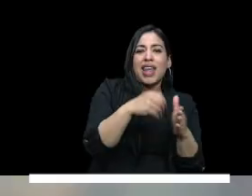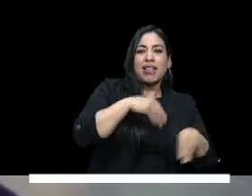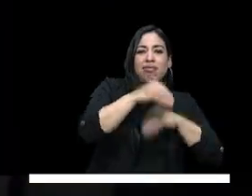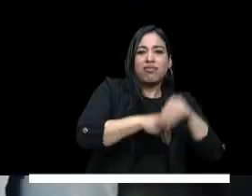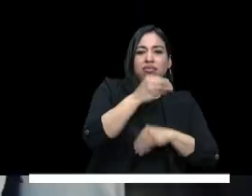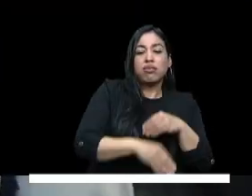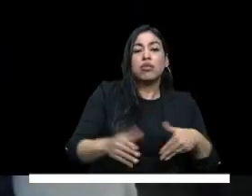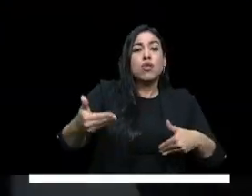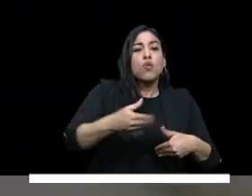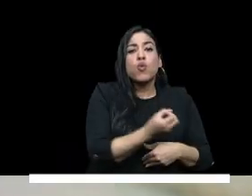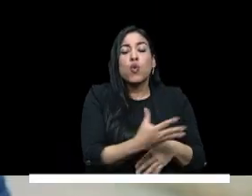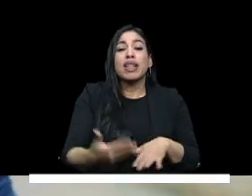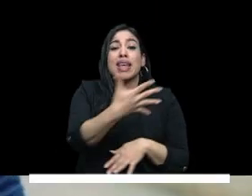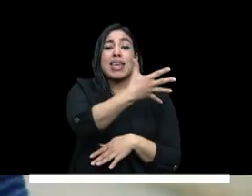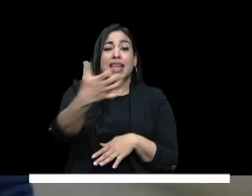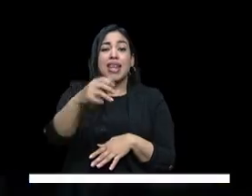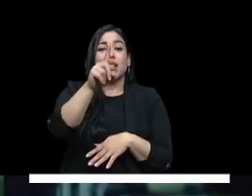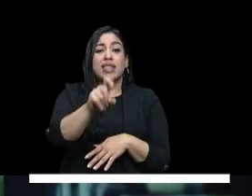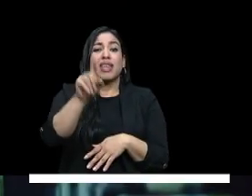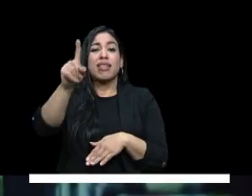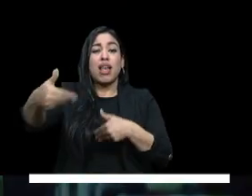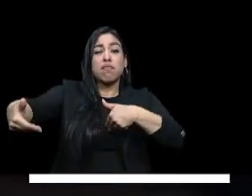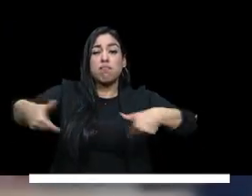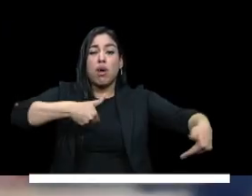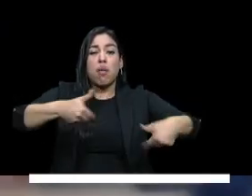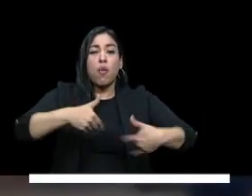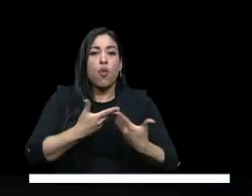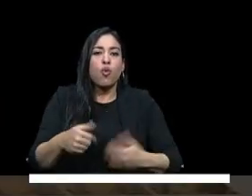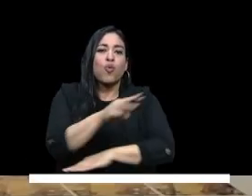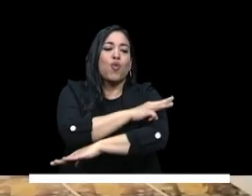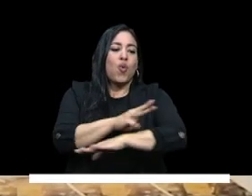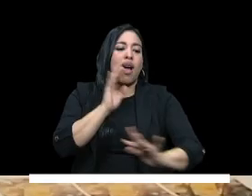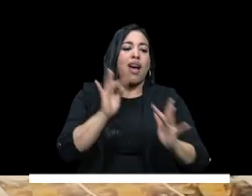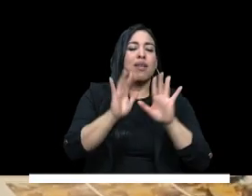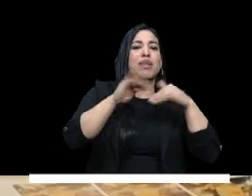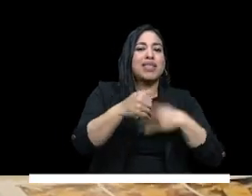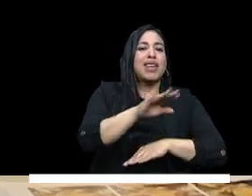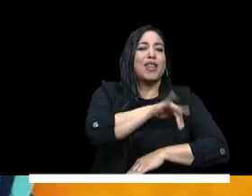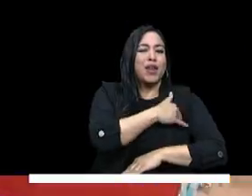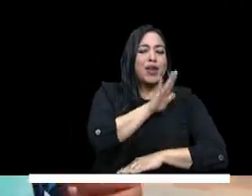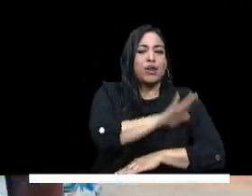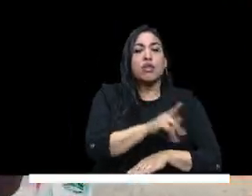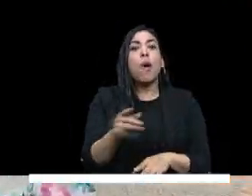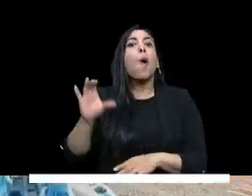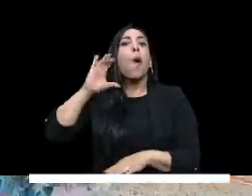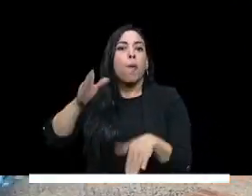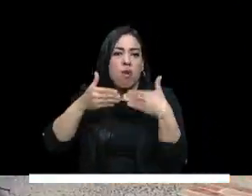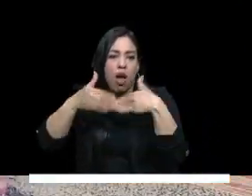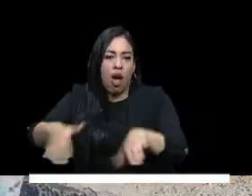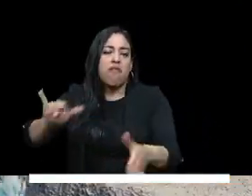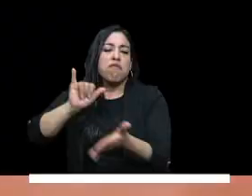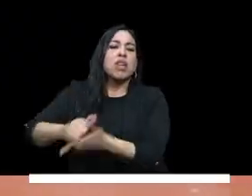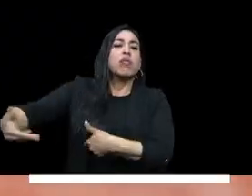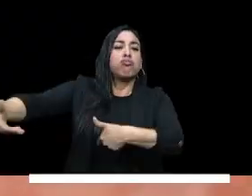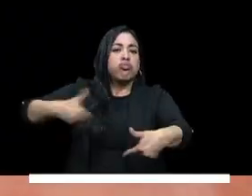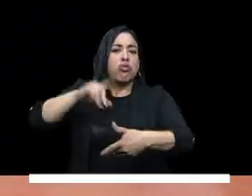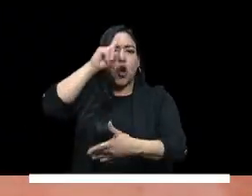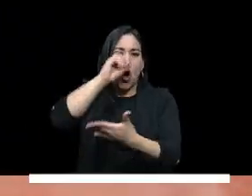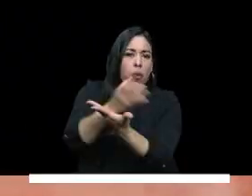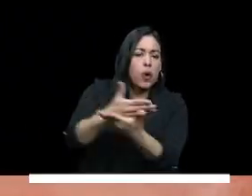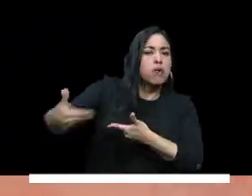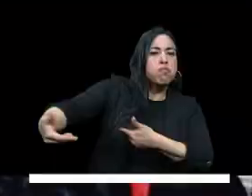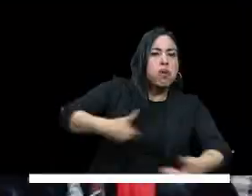recibimos cerca de 561 aportes a través de nuestra página web y este proceso sigue abierto para seguir recibiendo comentarios